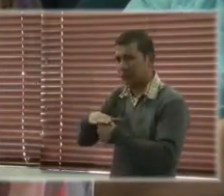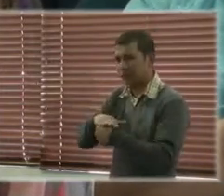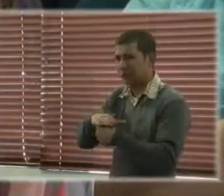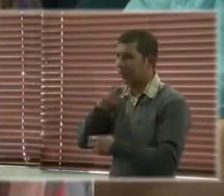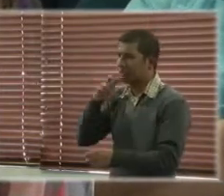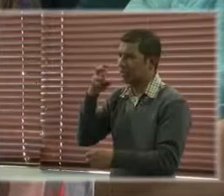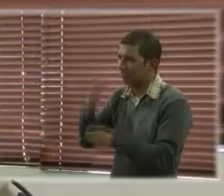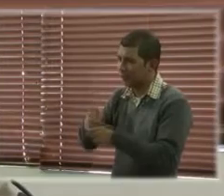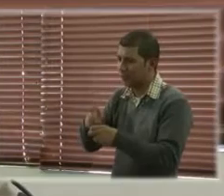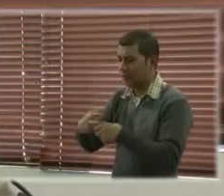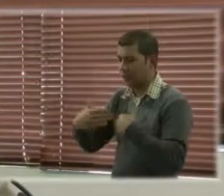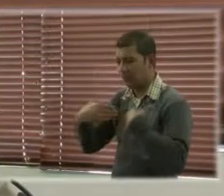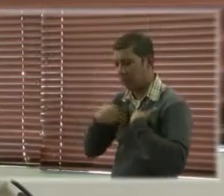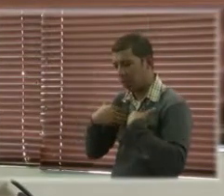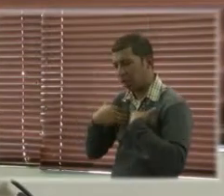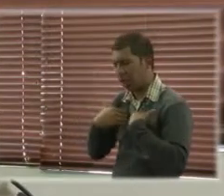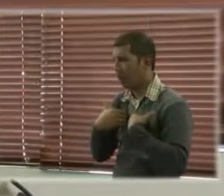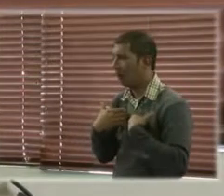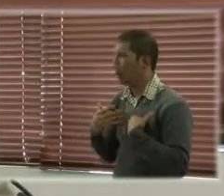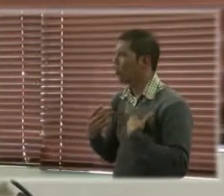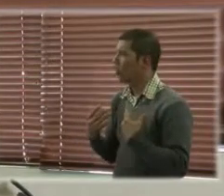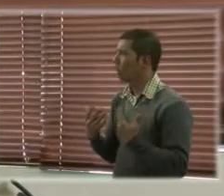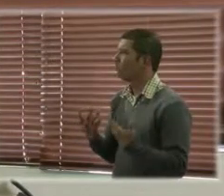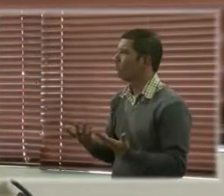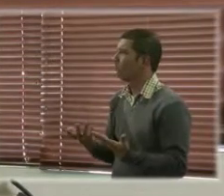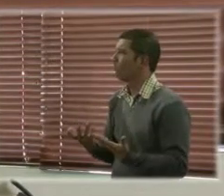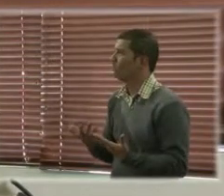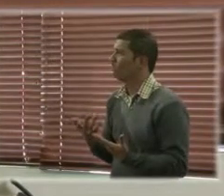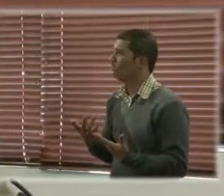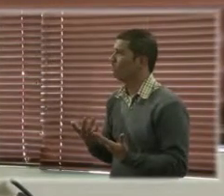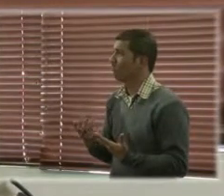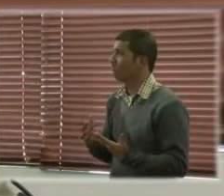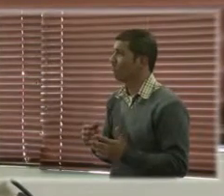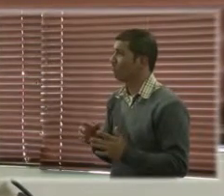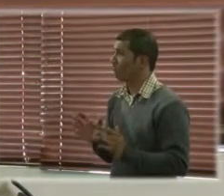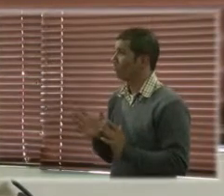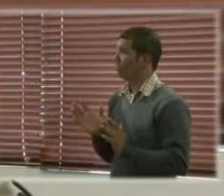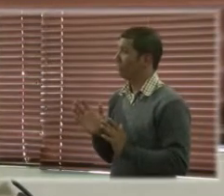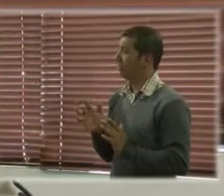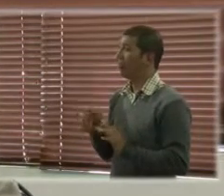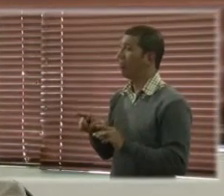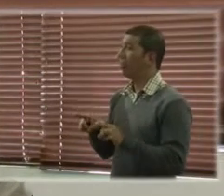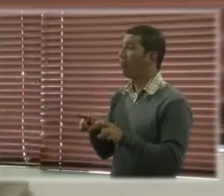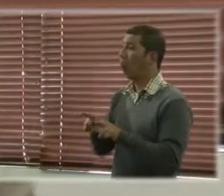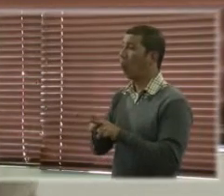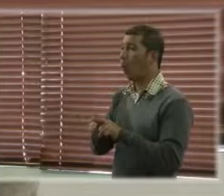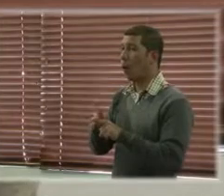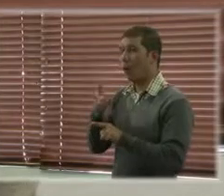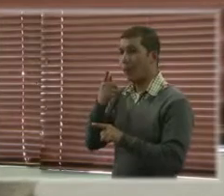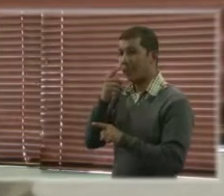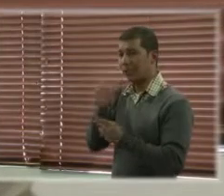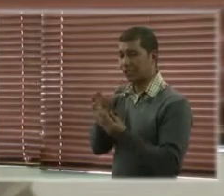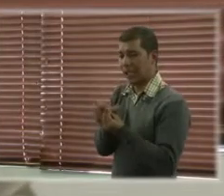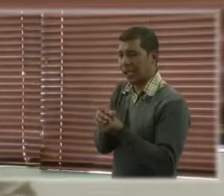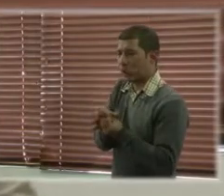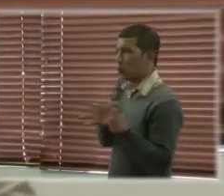excluyentes, discriminatorias también dentro de la sociedad